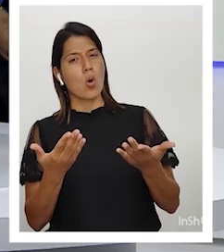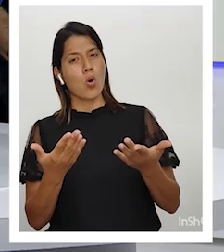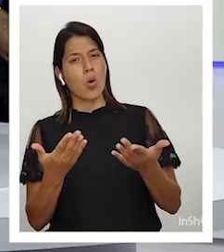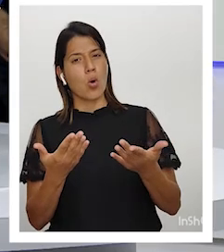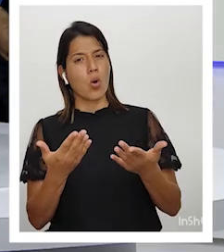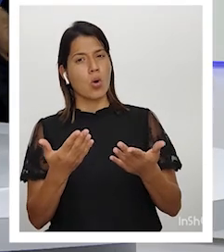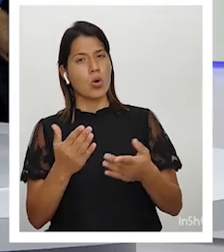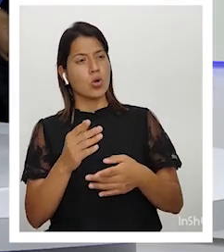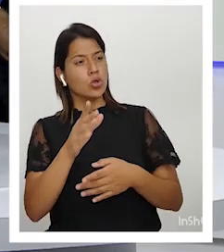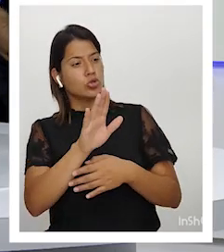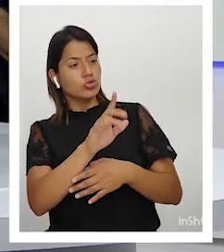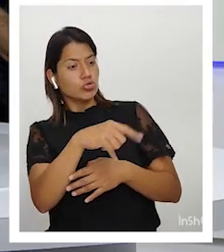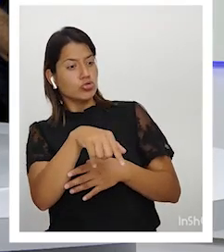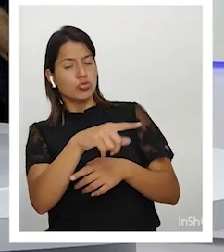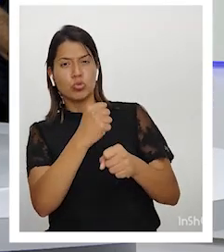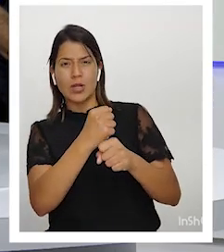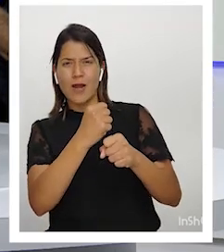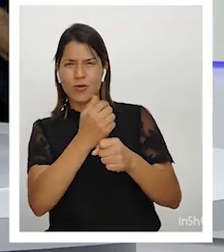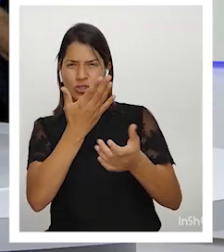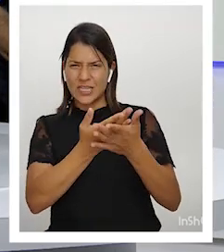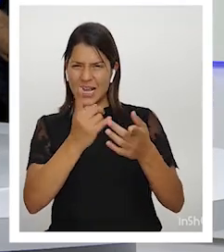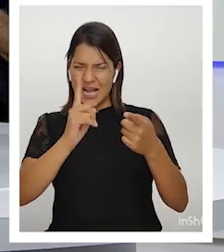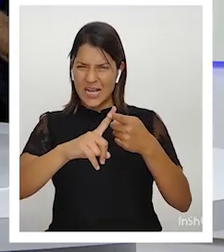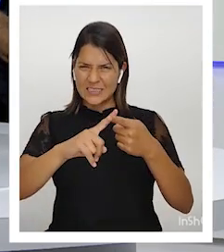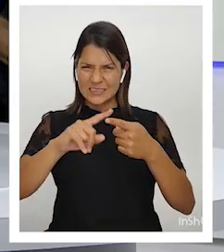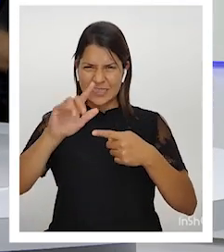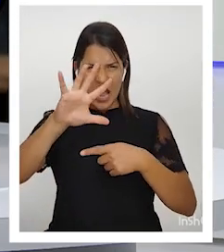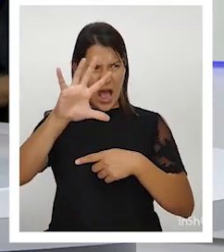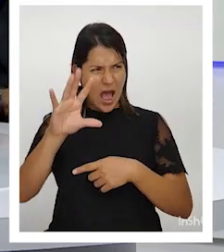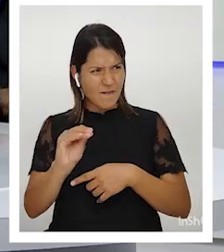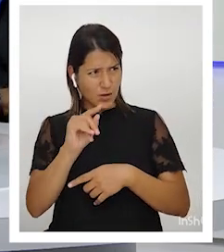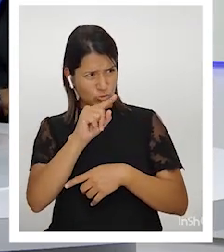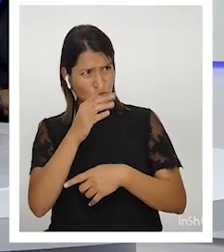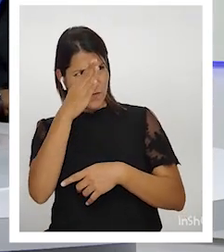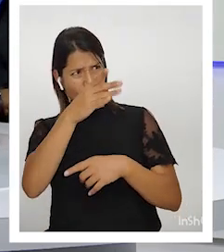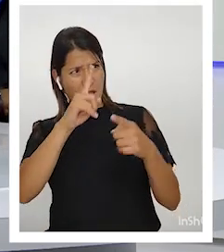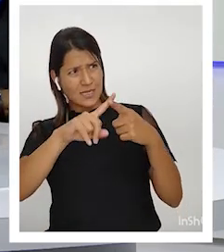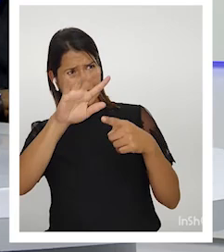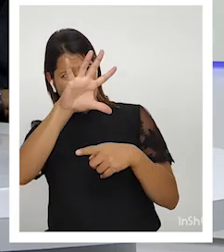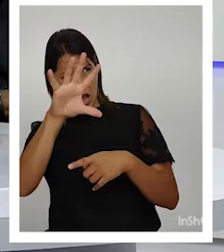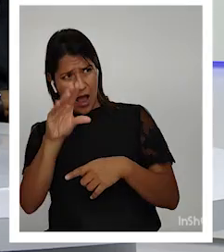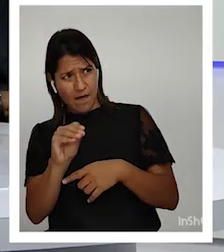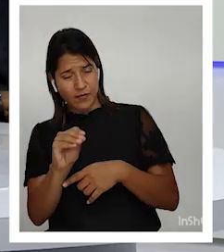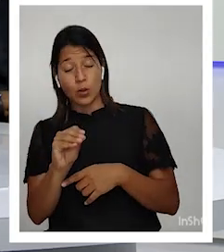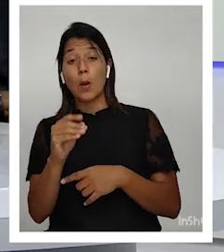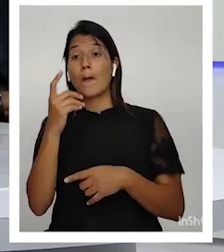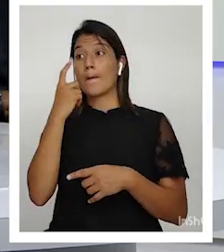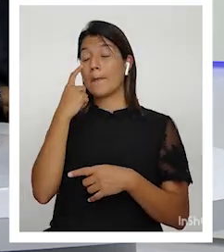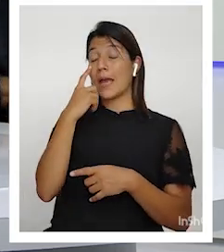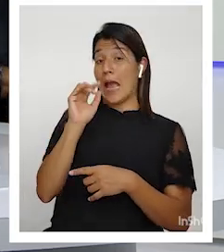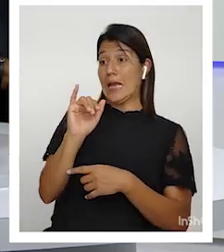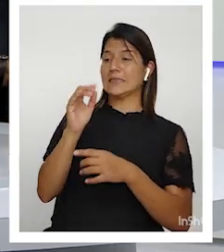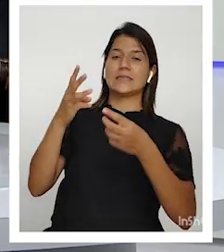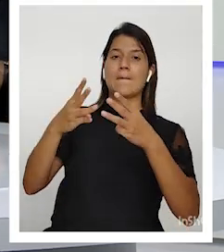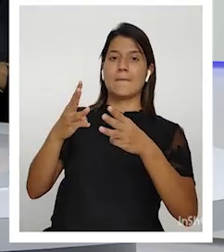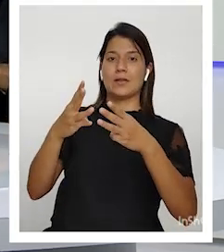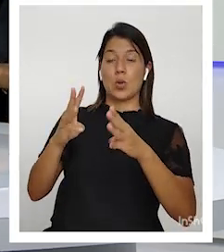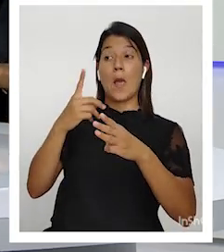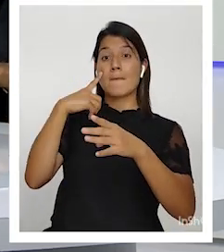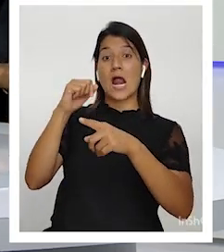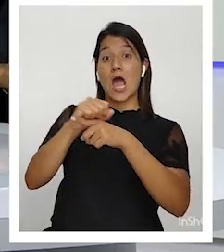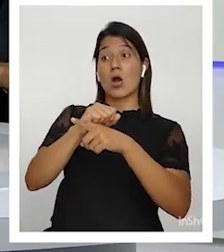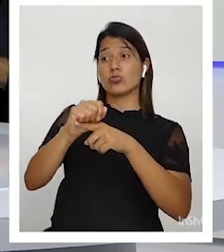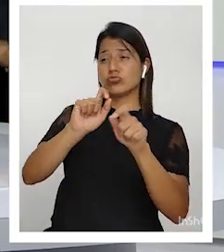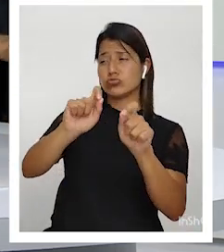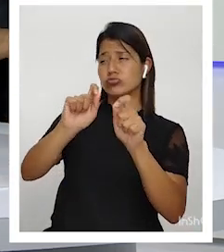hasta África? Tengo entendido que usted anduvo hasta por allá, por África. Es que este método de capacitación